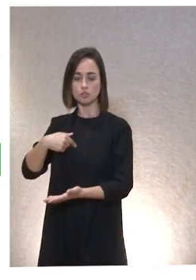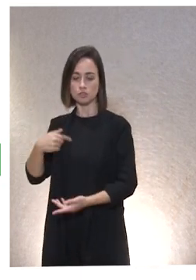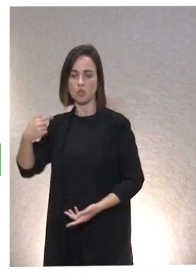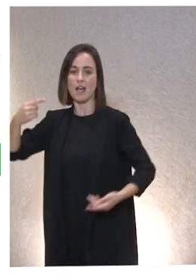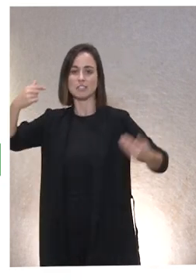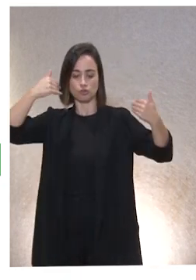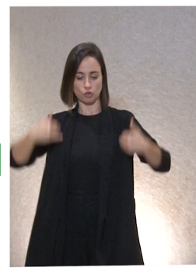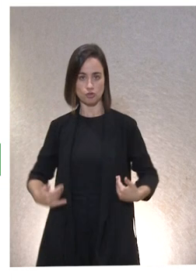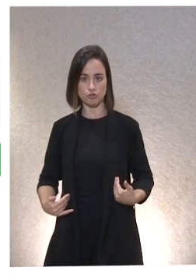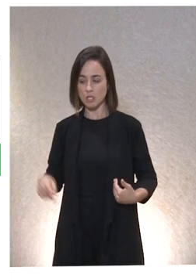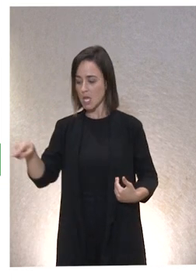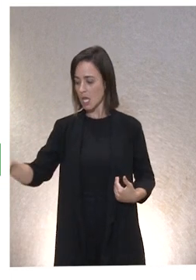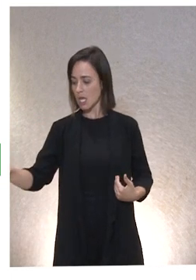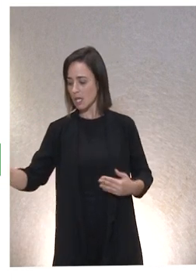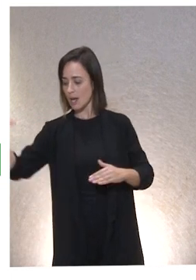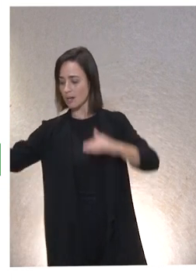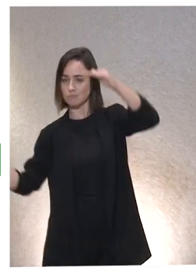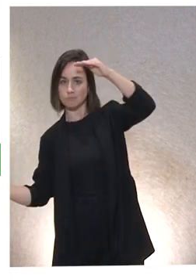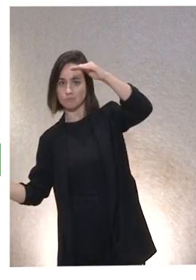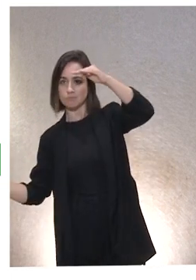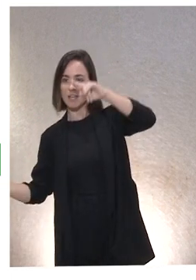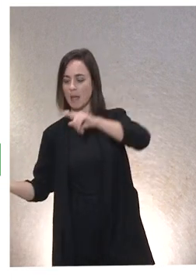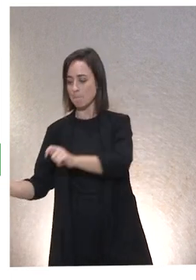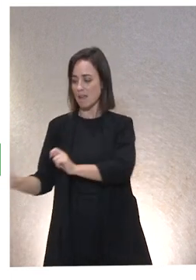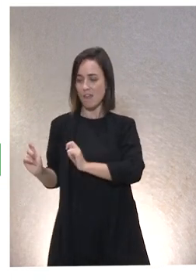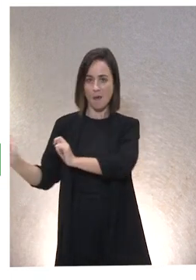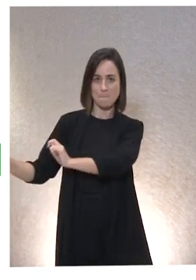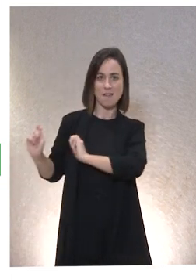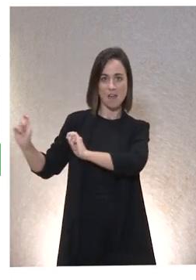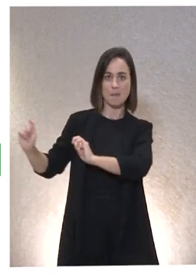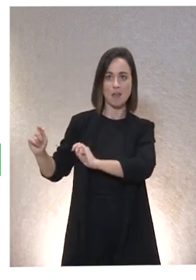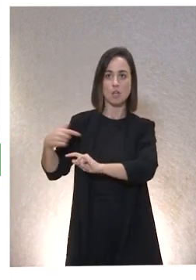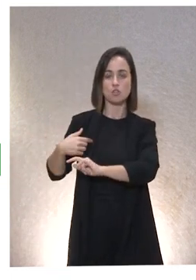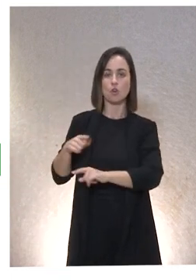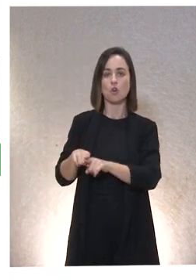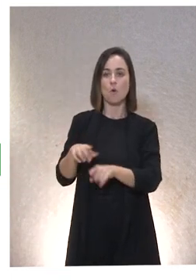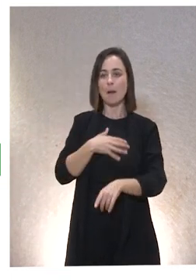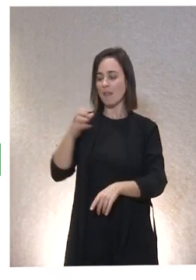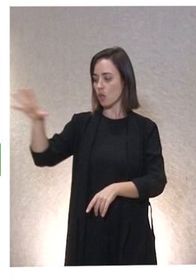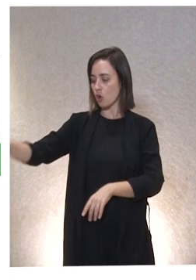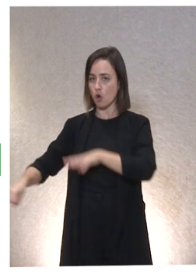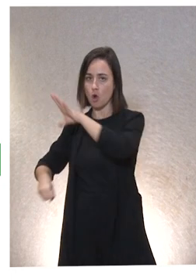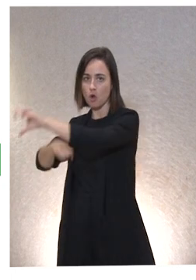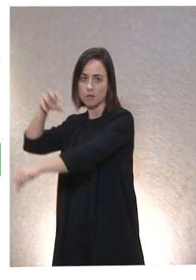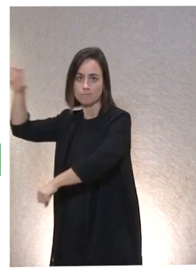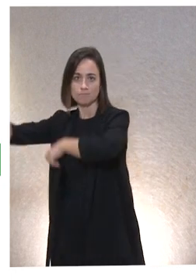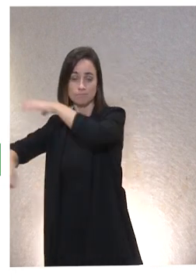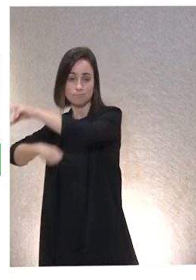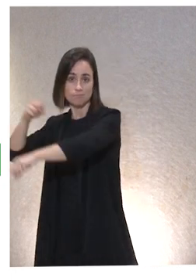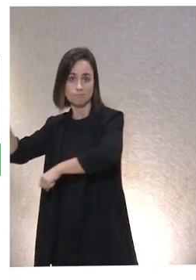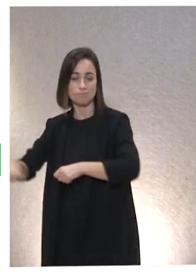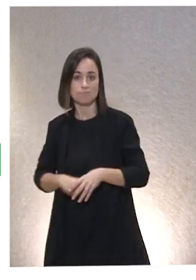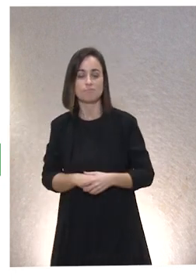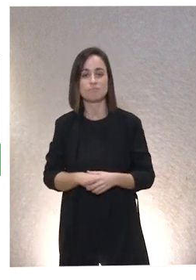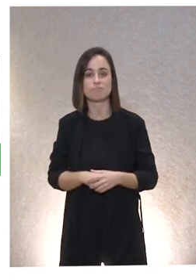yo. Y aquí está ella como fuente de recursos y aquí estoy yo como capaz de ir cogiéndolos. Entonces,